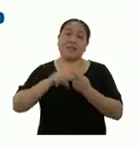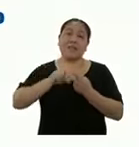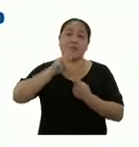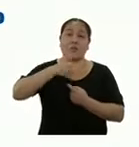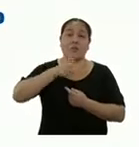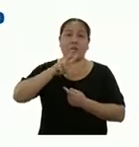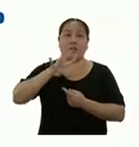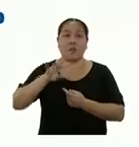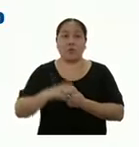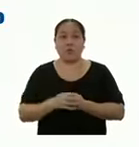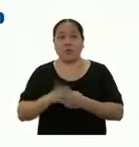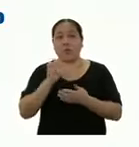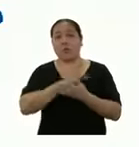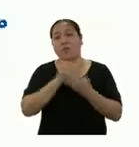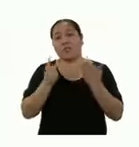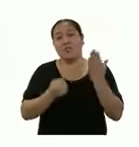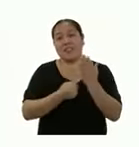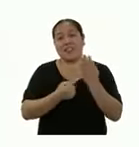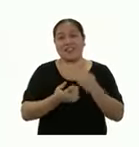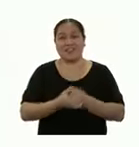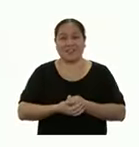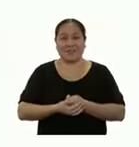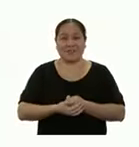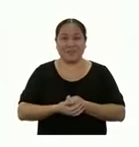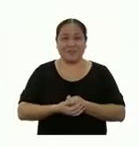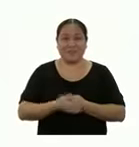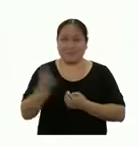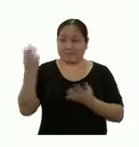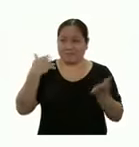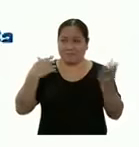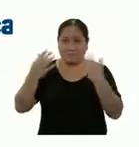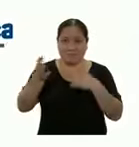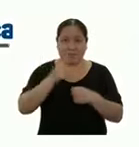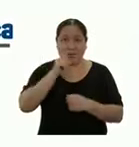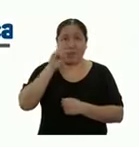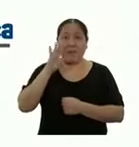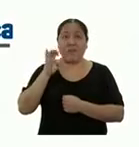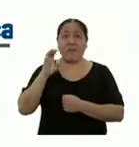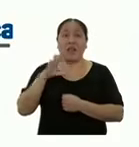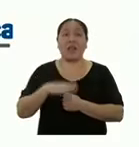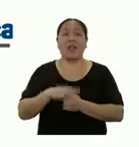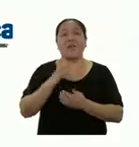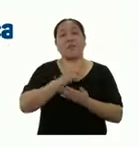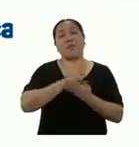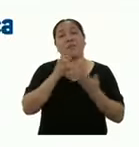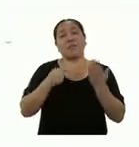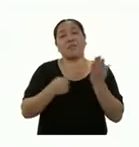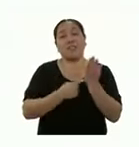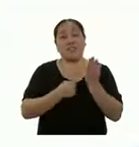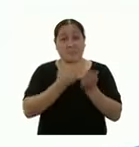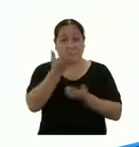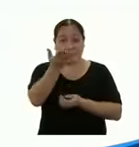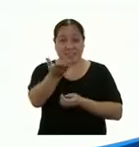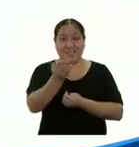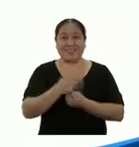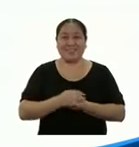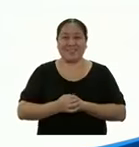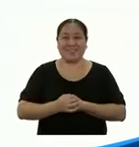para convalidación de estudios de profesional técnico. Pasa la voz, una beca Mi Vocación Técnica puede ser para ti.